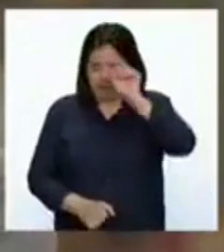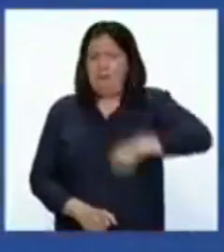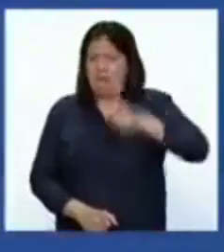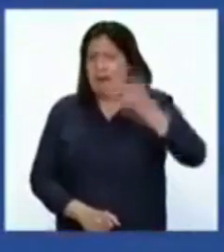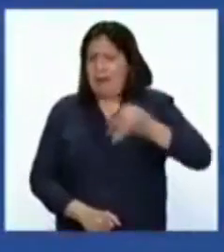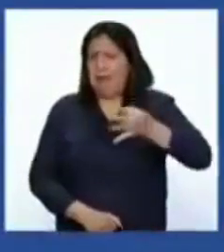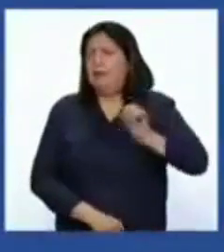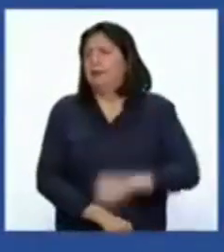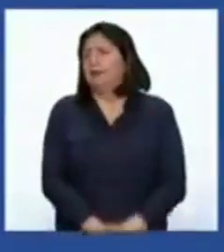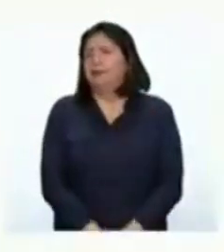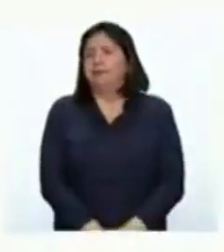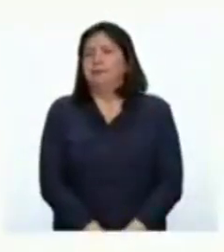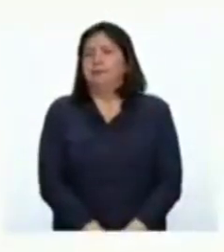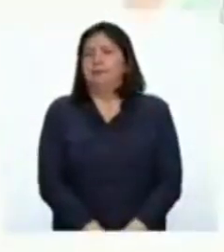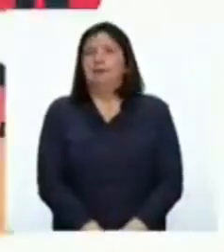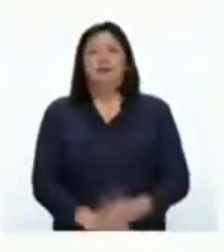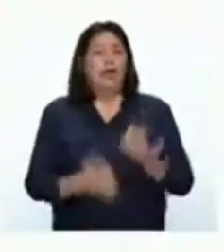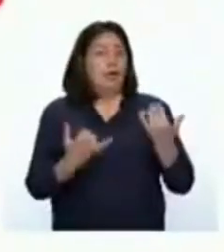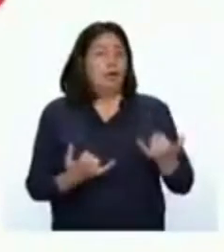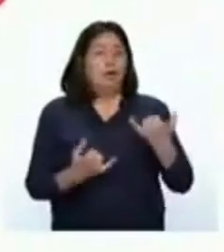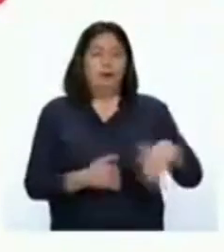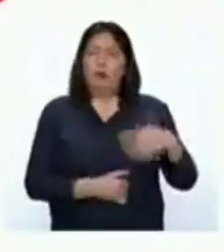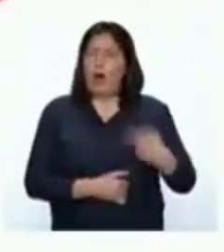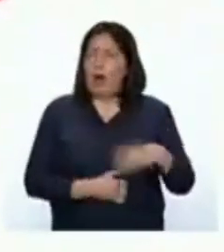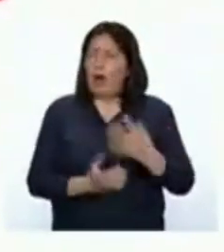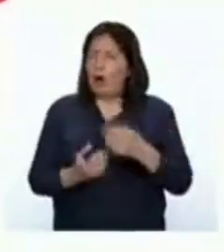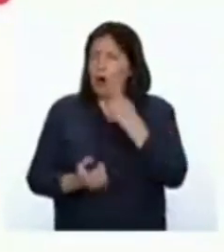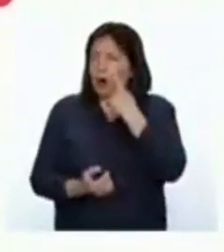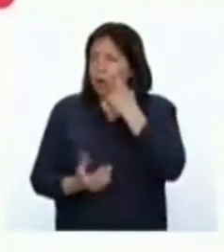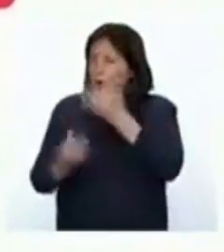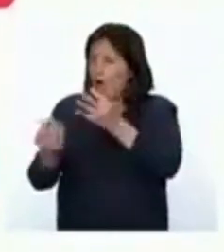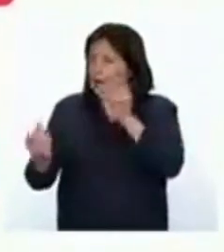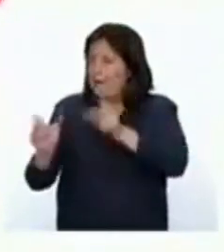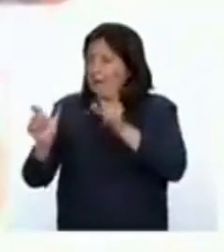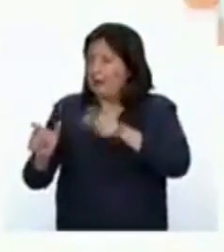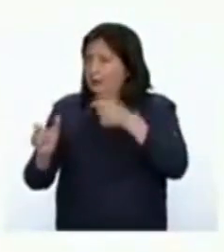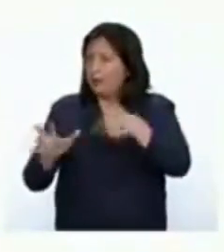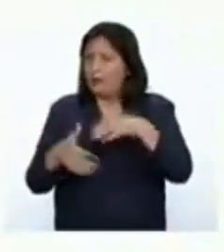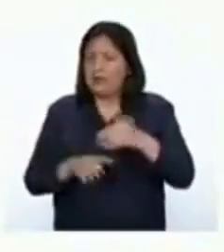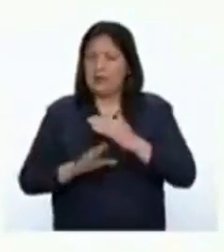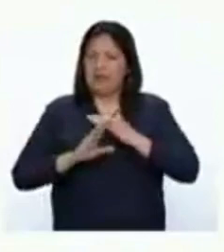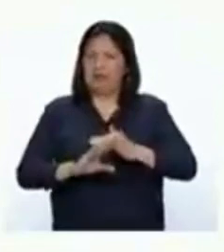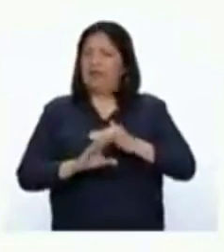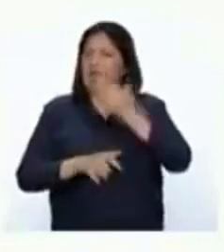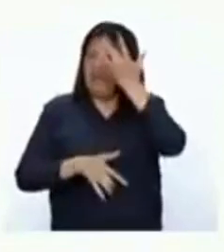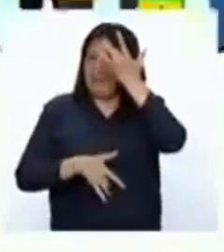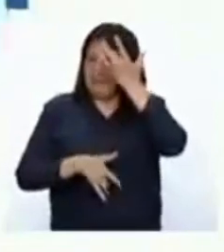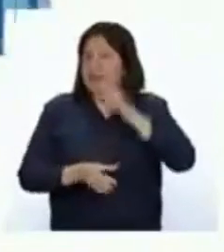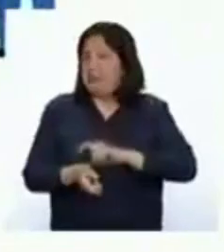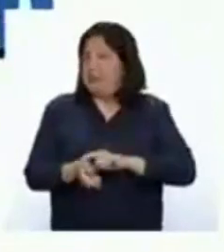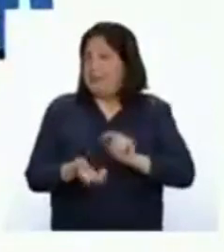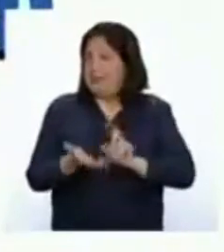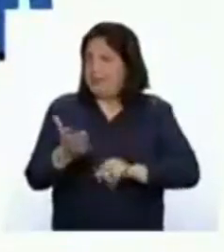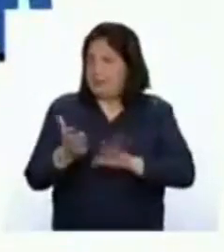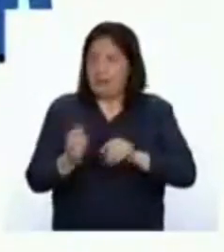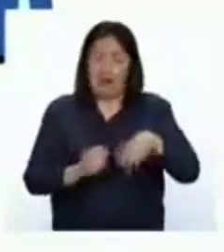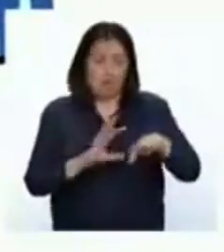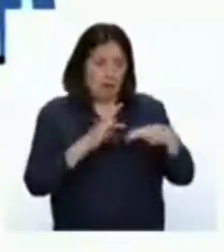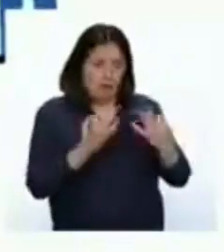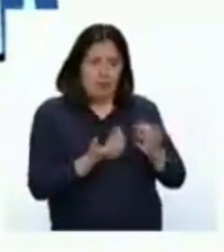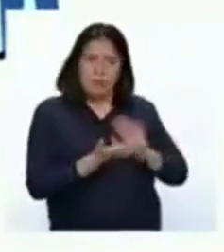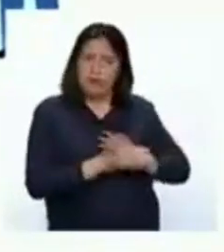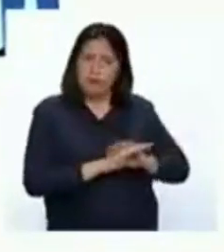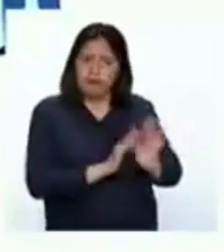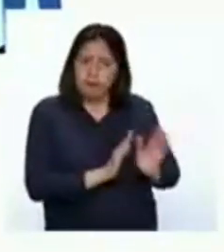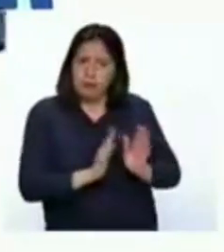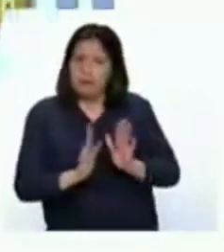cierto. Hoy hemos conocido a muchas personas que le hacen frente a la NET. Además, vemos que las familias se organizan